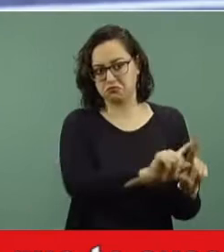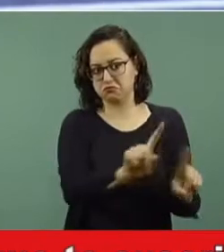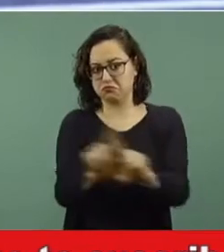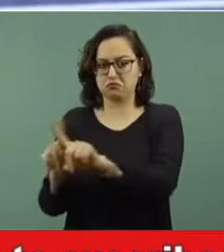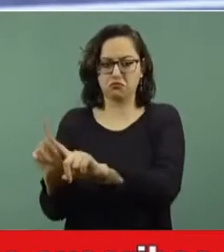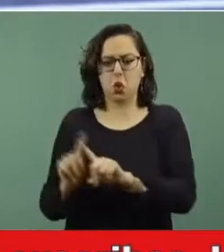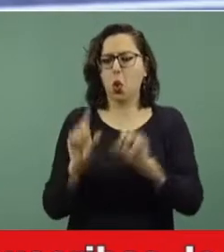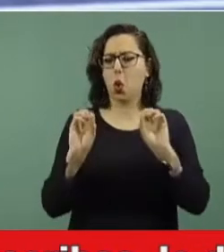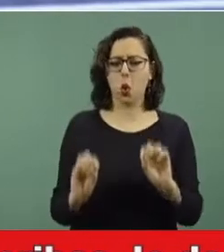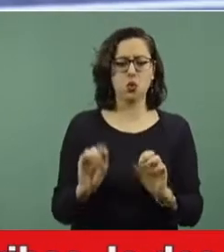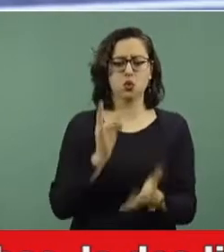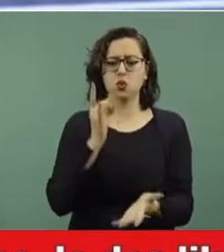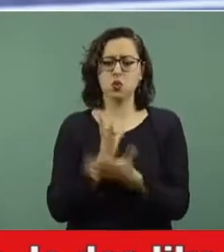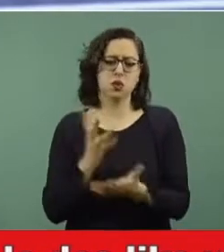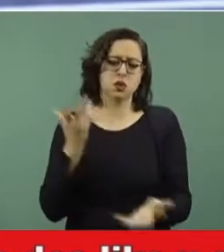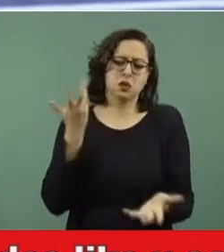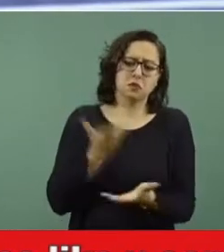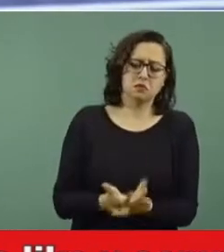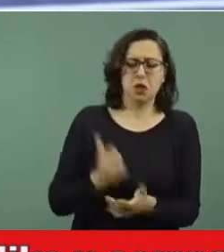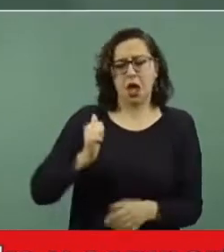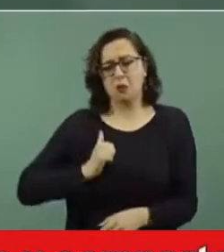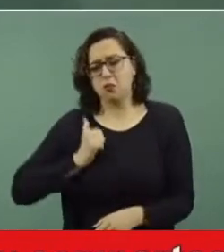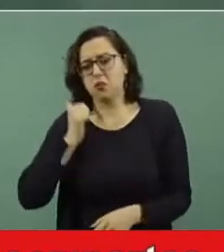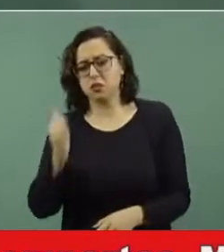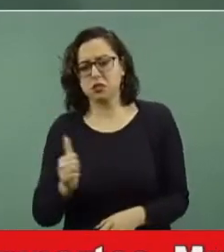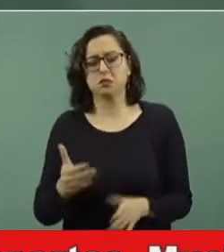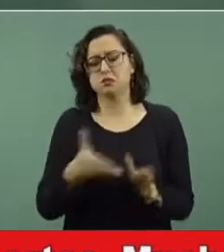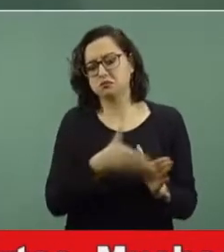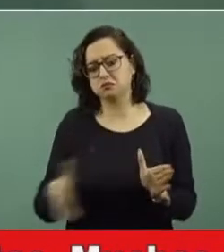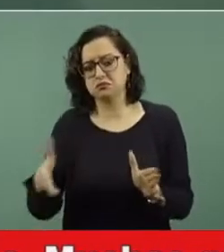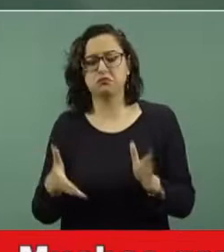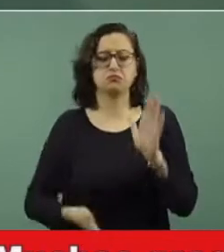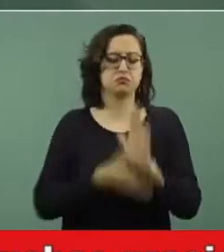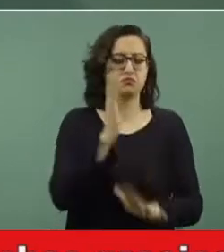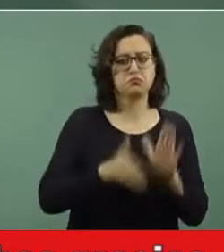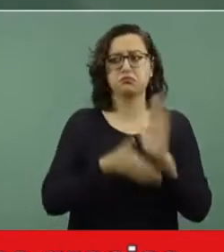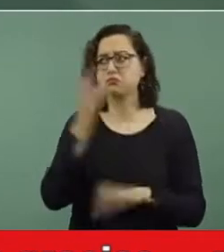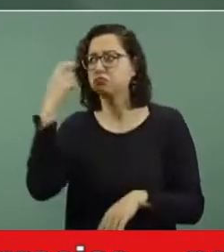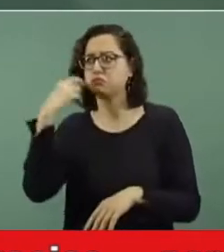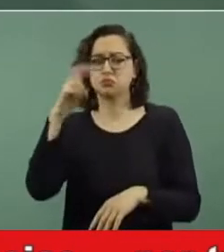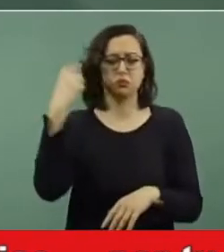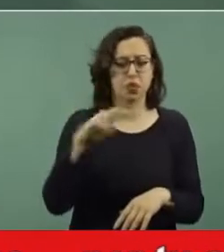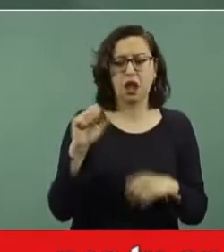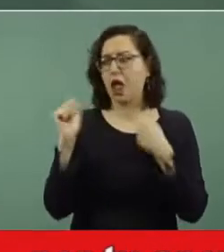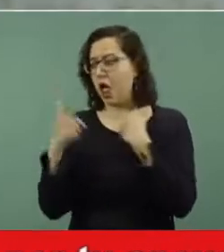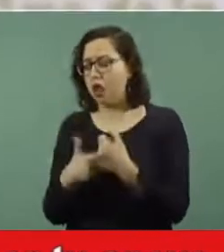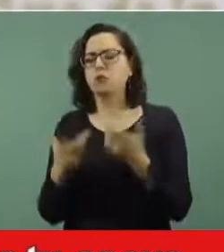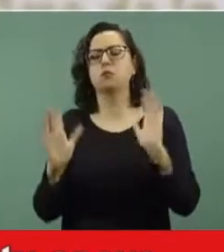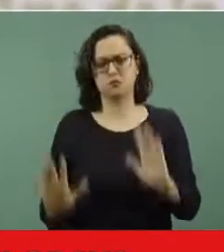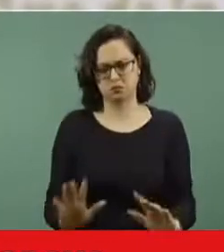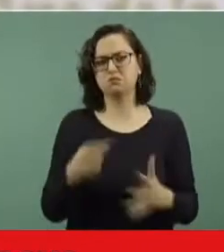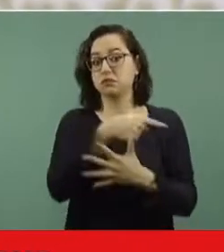cualquier otra índole, o ya sea que usted acostumbre a aprovechar el asueto laboral para salir con la familia, no pierda de vista